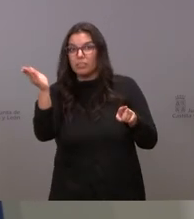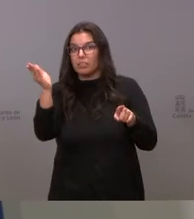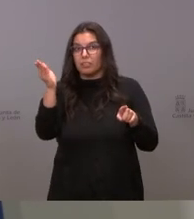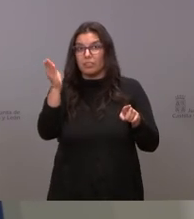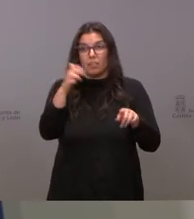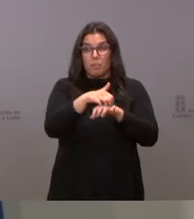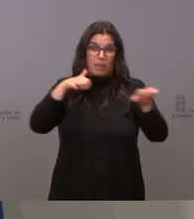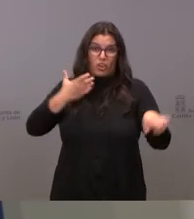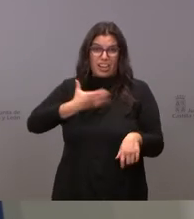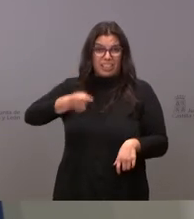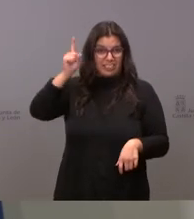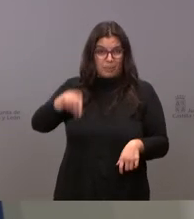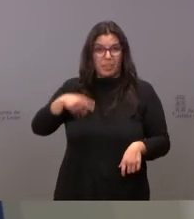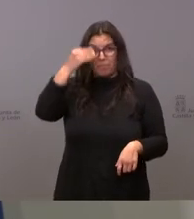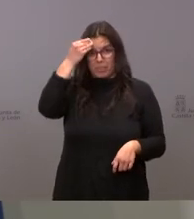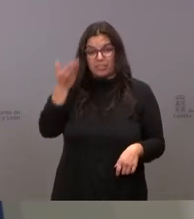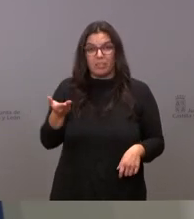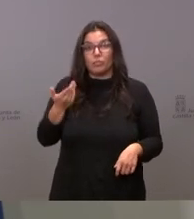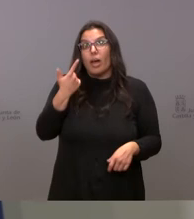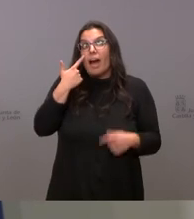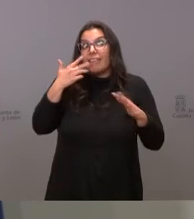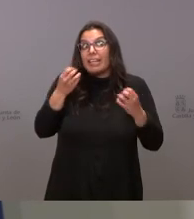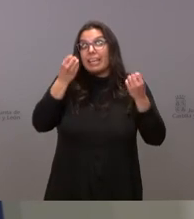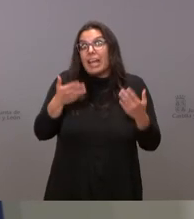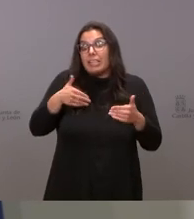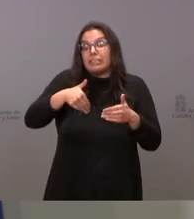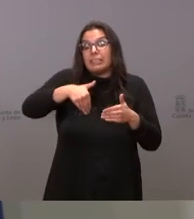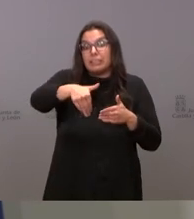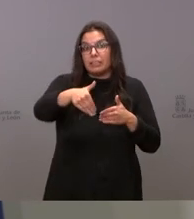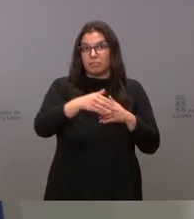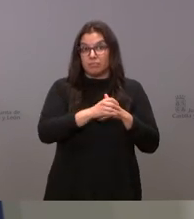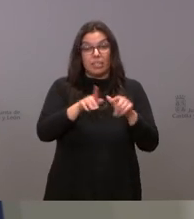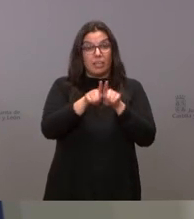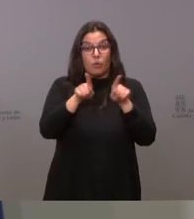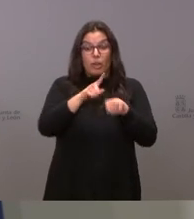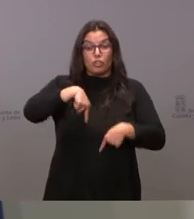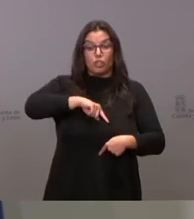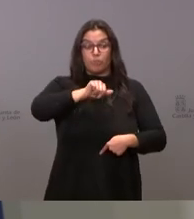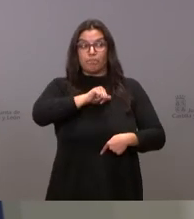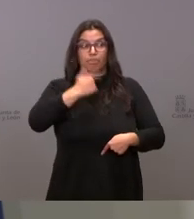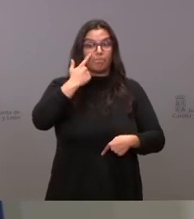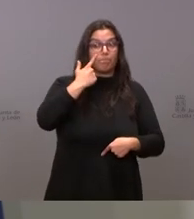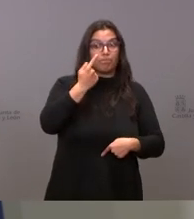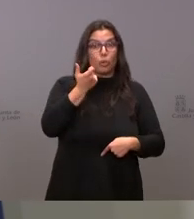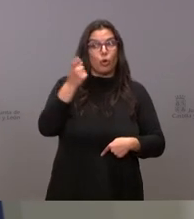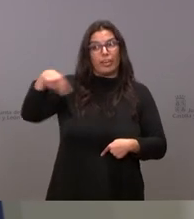la inmensa mayoría de los alcaldes. Vamos a ver cómo va. Yo creo que igual que estamos nosotros pendientes también están ellos.